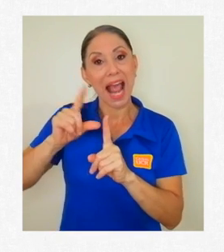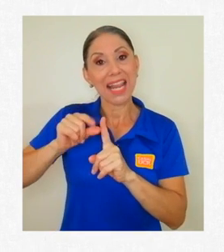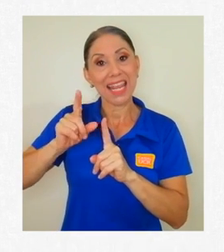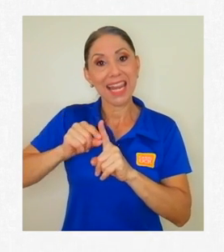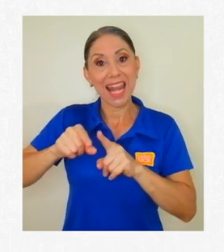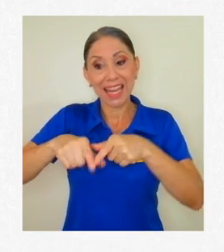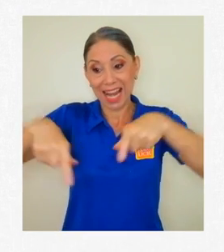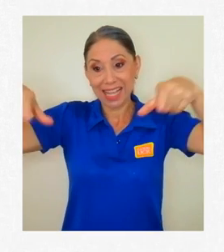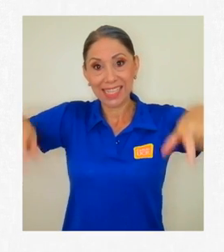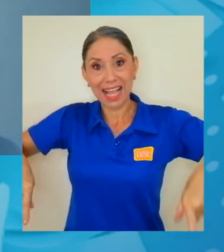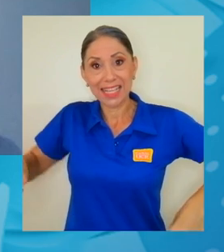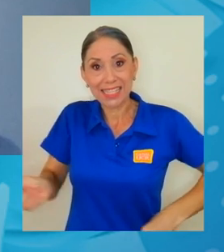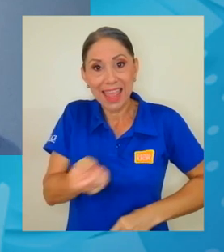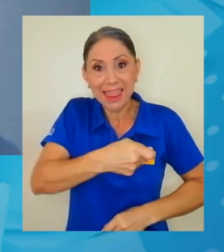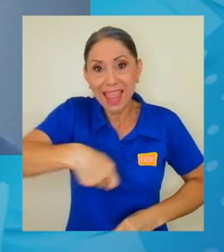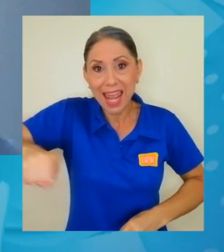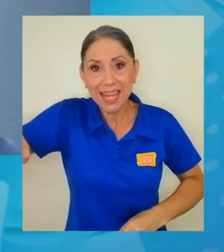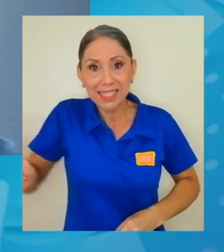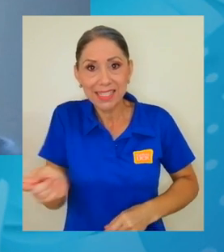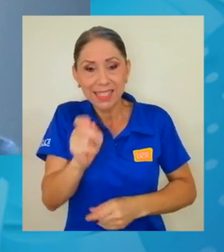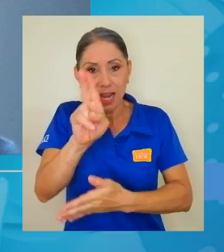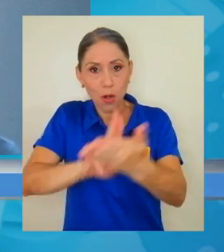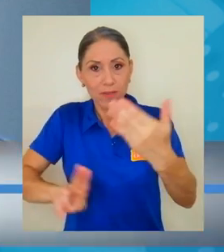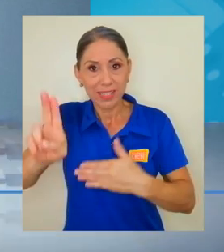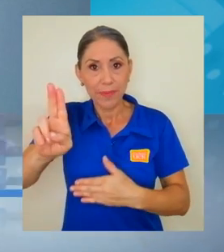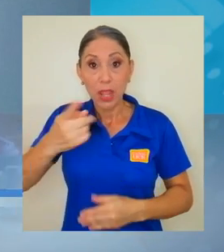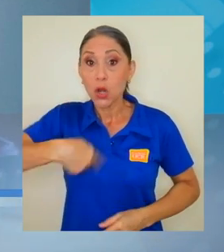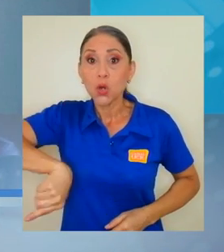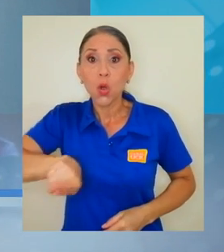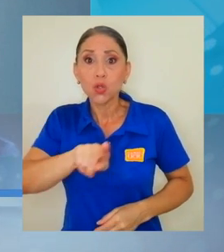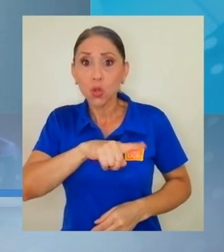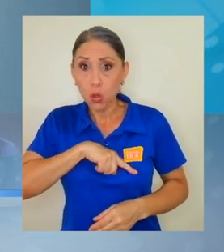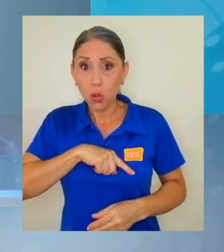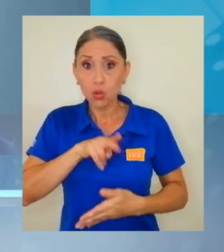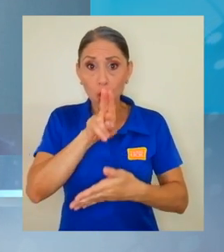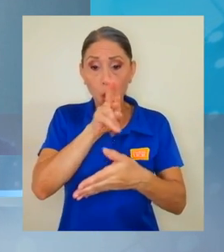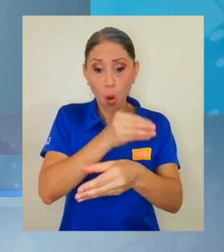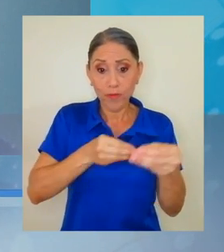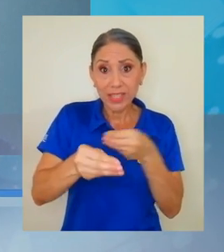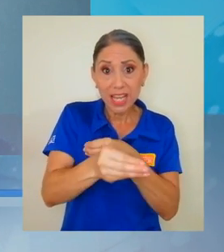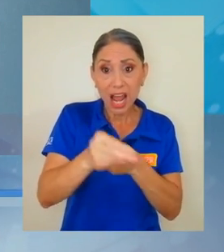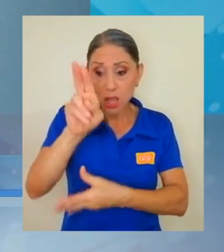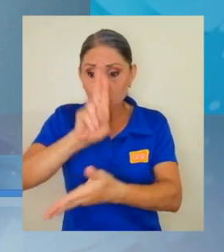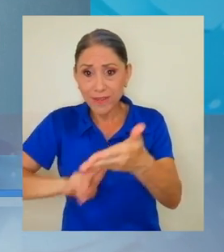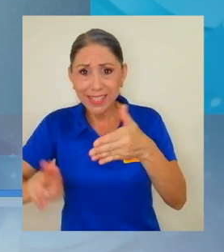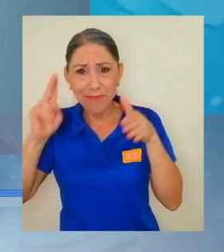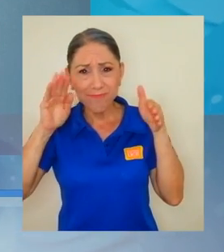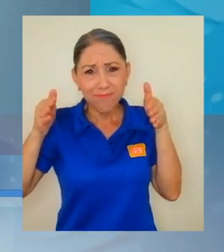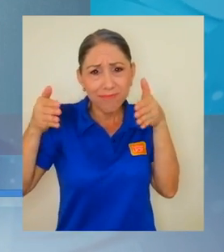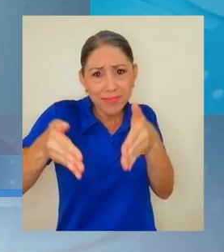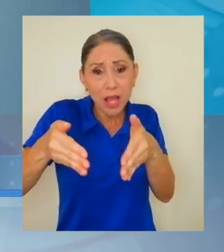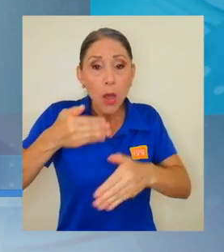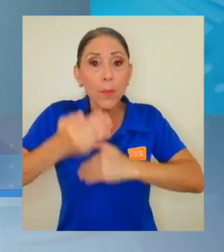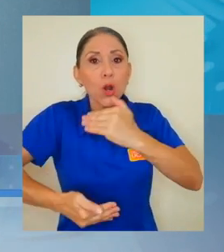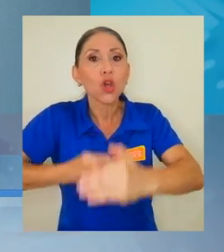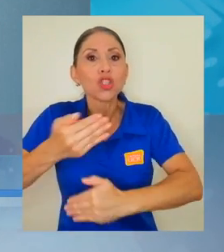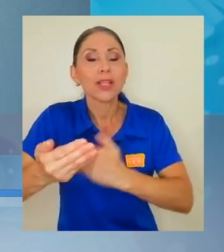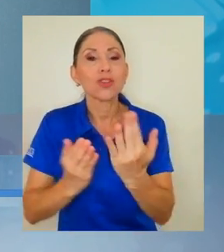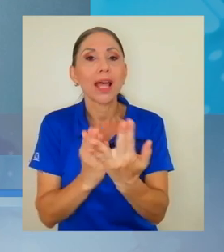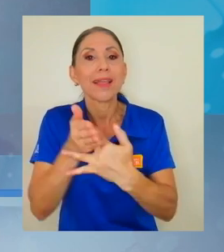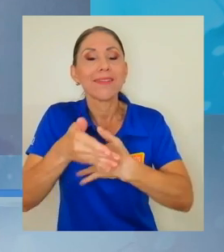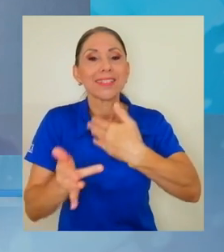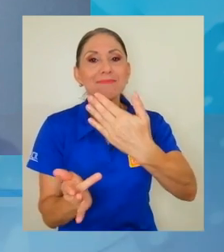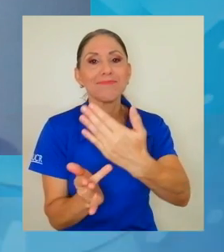tenis de la universidad. Nosotros estamos enfocados como oficina y como universidad en la digitalización de procesos.